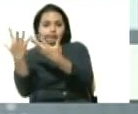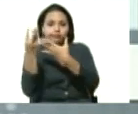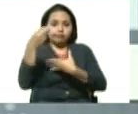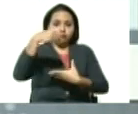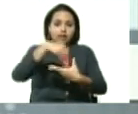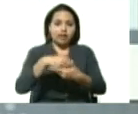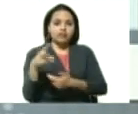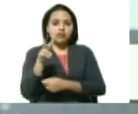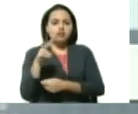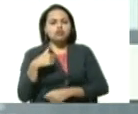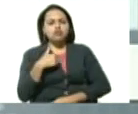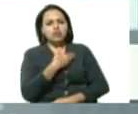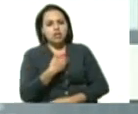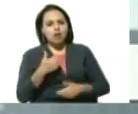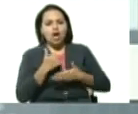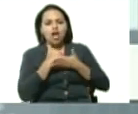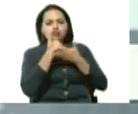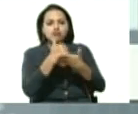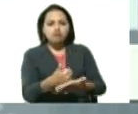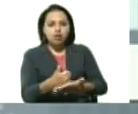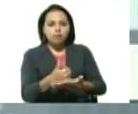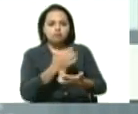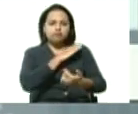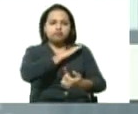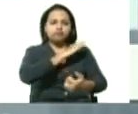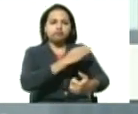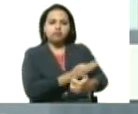pido ayuda para reforzar los PASI